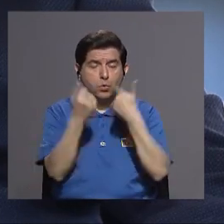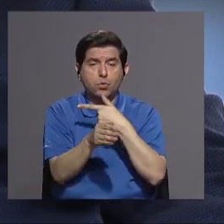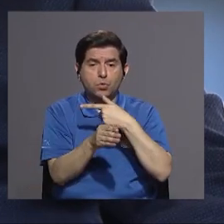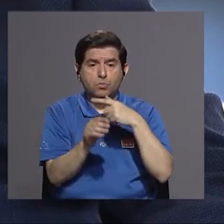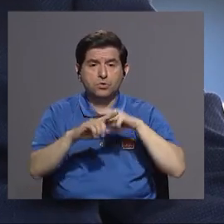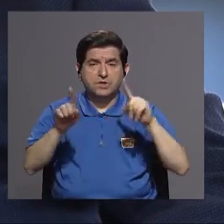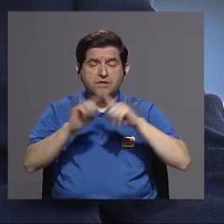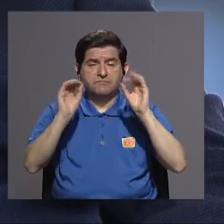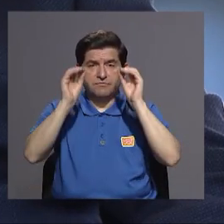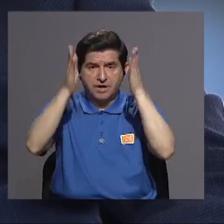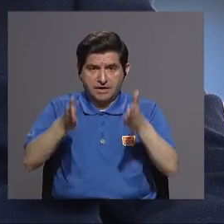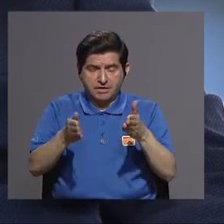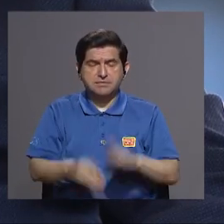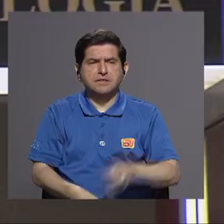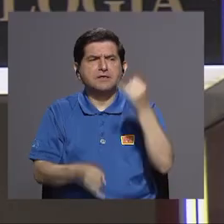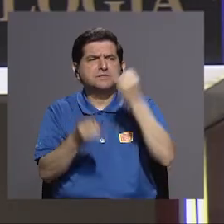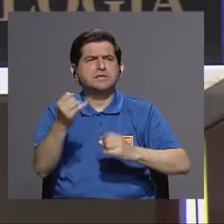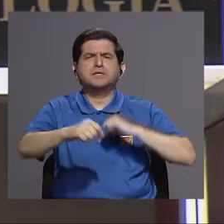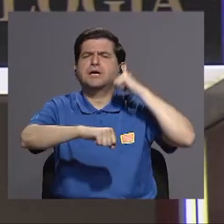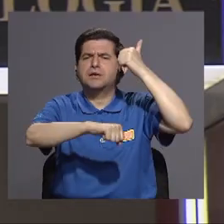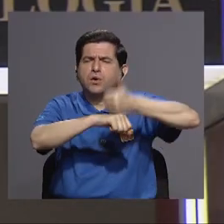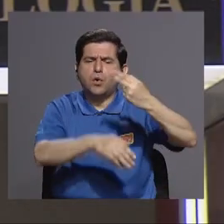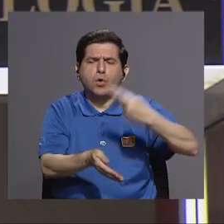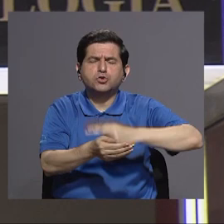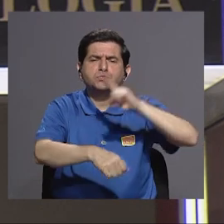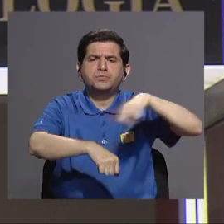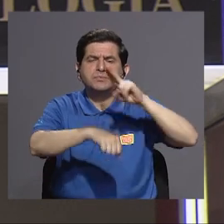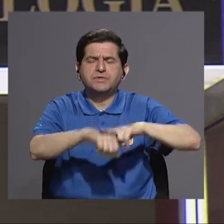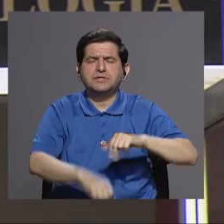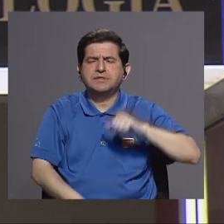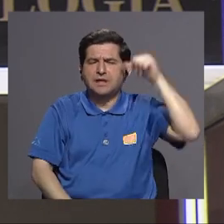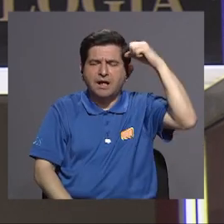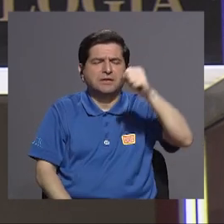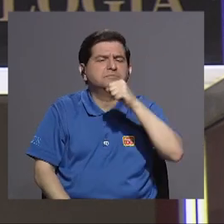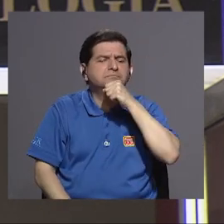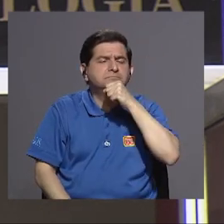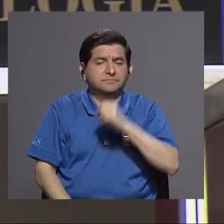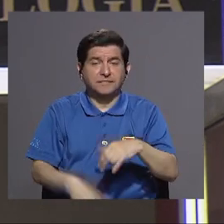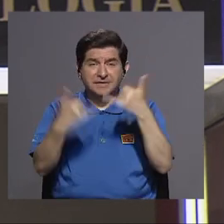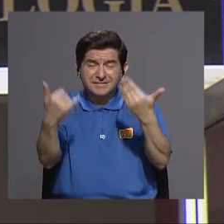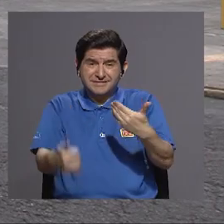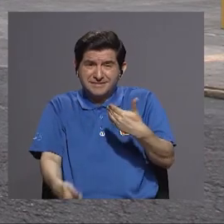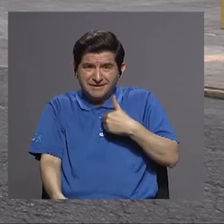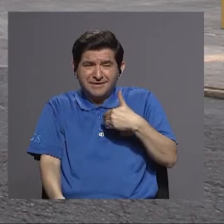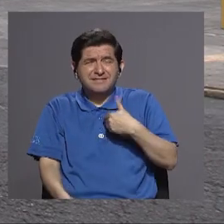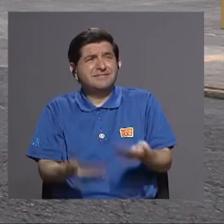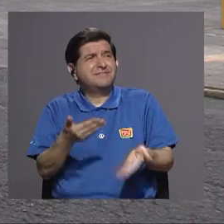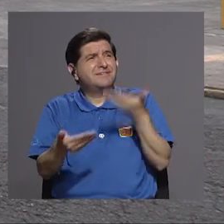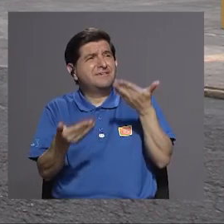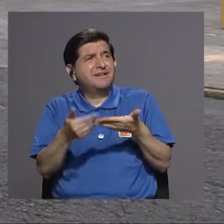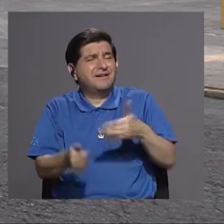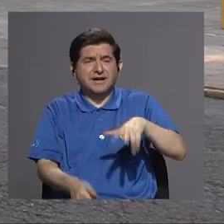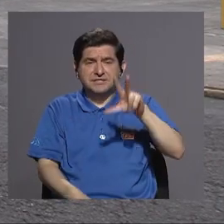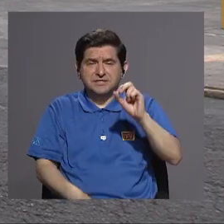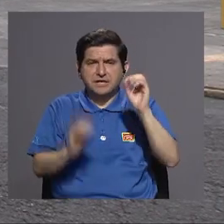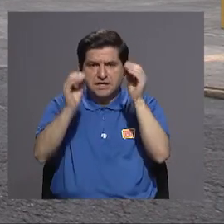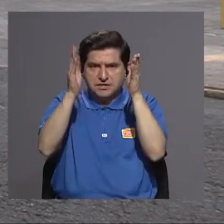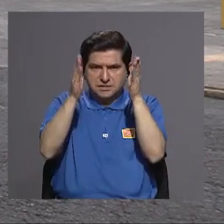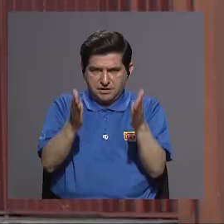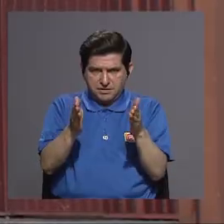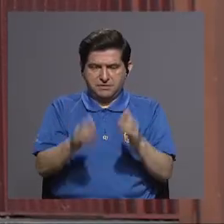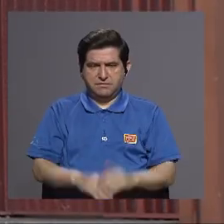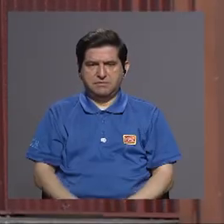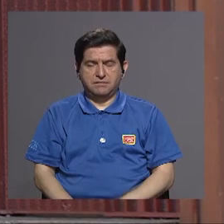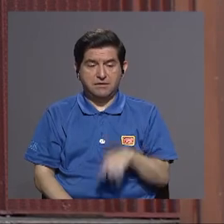profesores el último que sea conformado es el hospital nacional de geriatría que ya tiene cerca de 30 docentes verdad